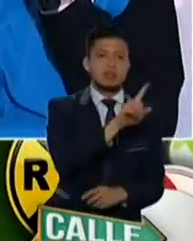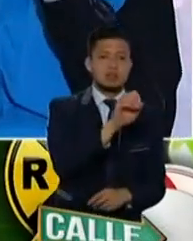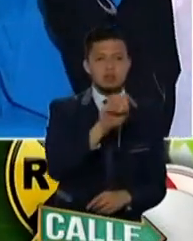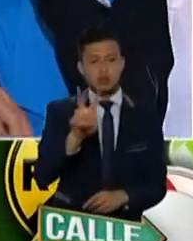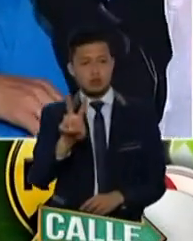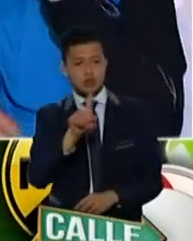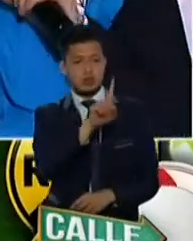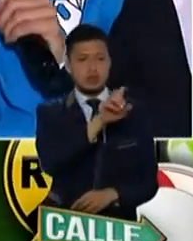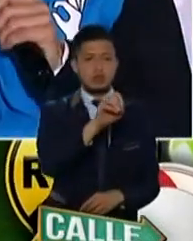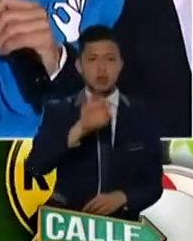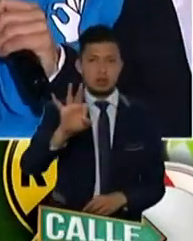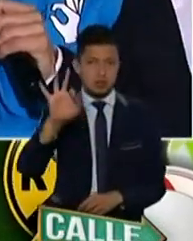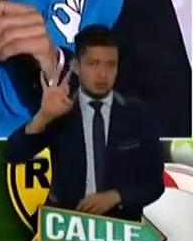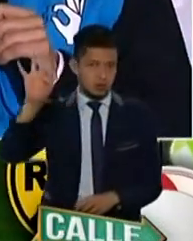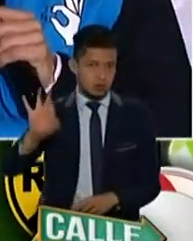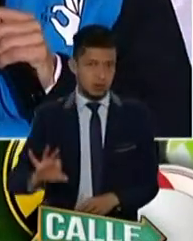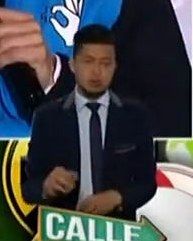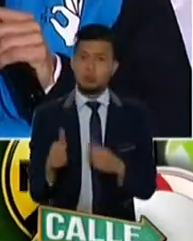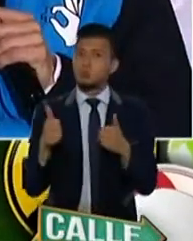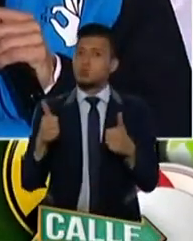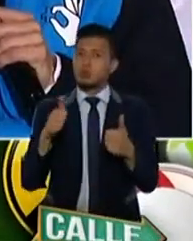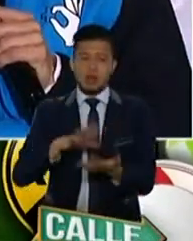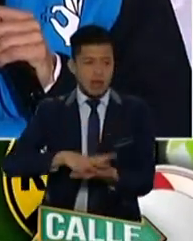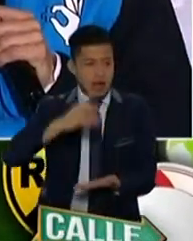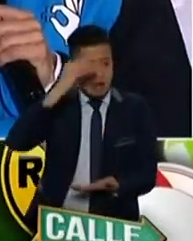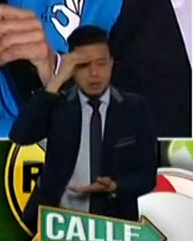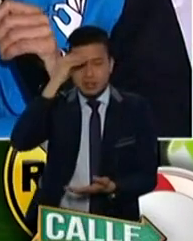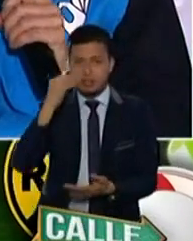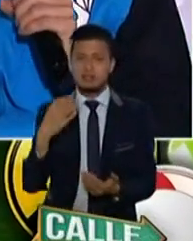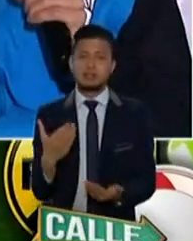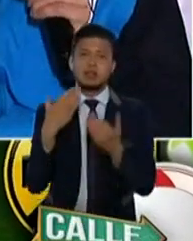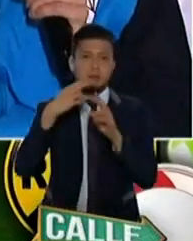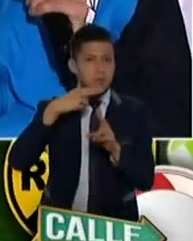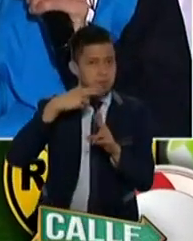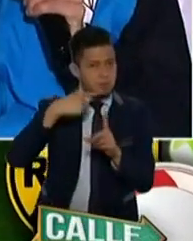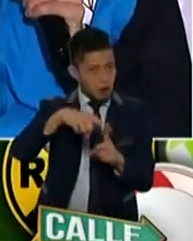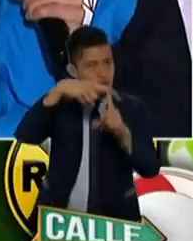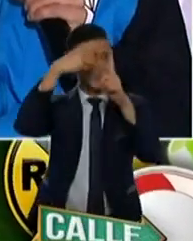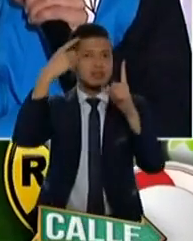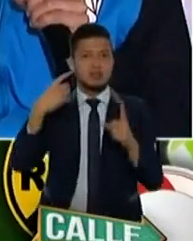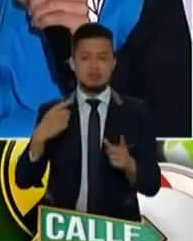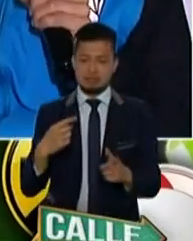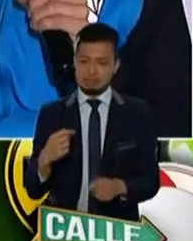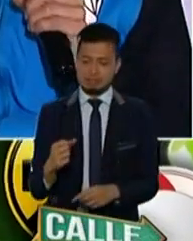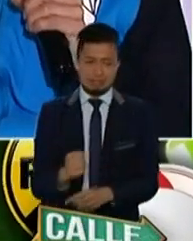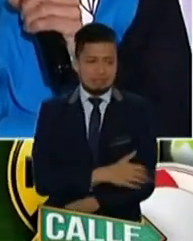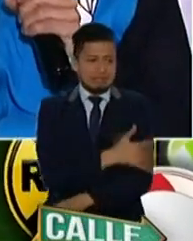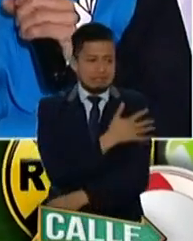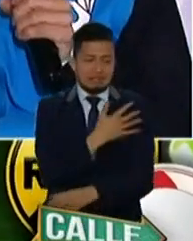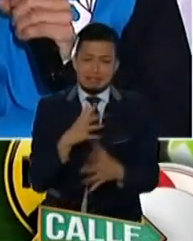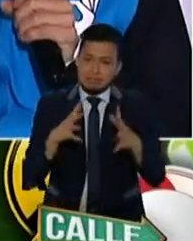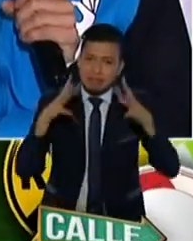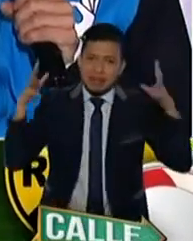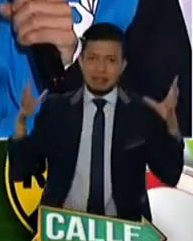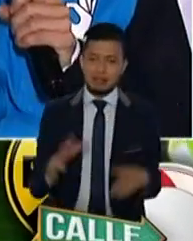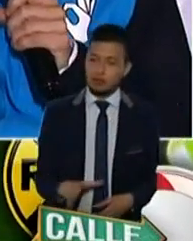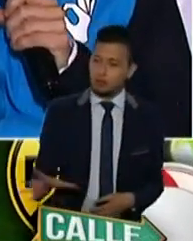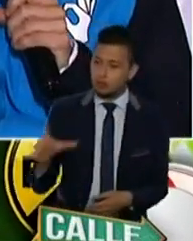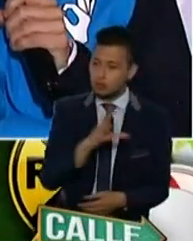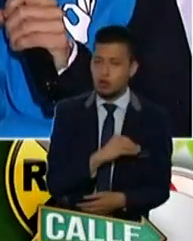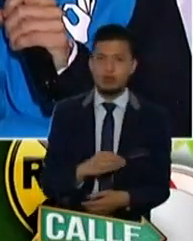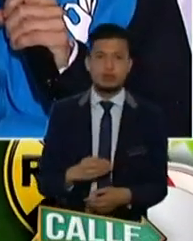ciento. Nos fue muy bien, fue un aprendizaje bastante bueno, con una satisfacción inmensa por parte de todos nuestros